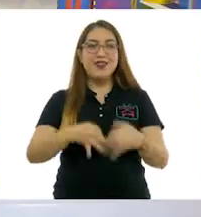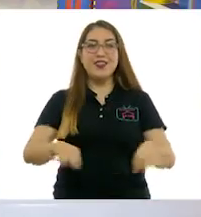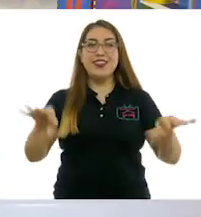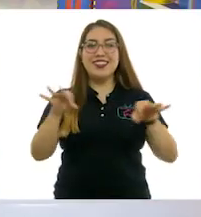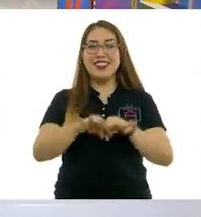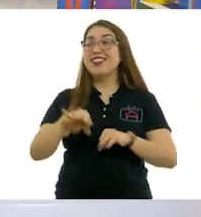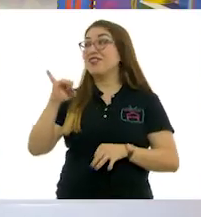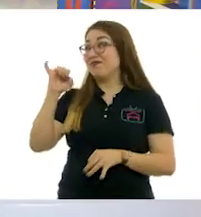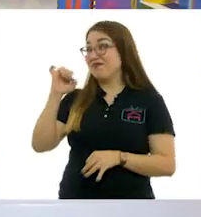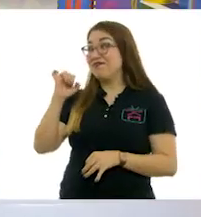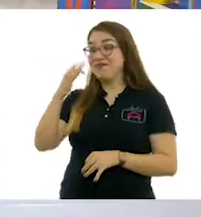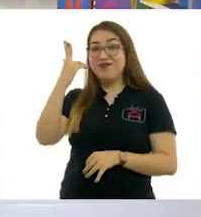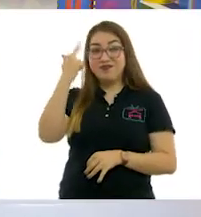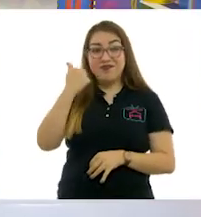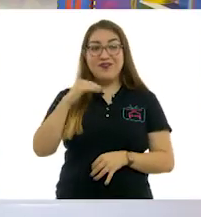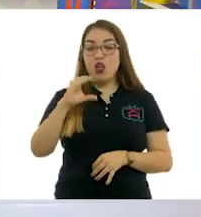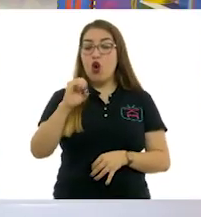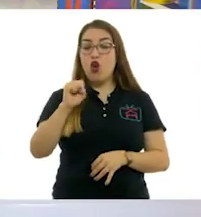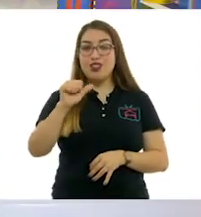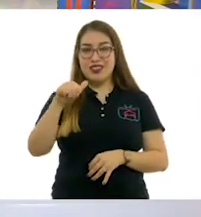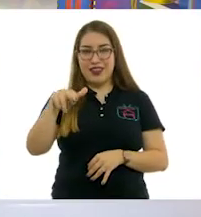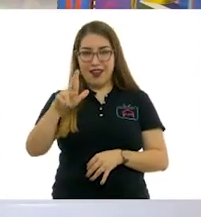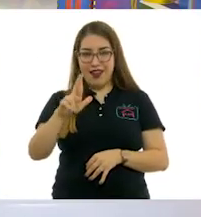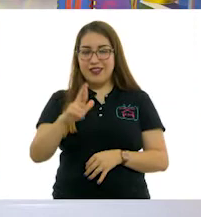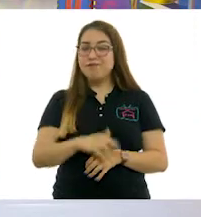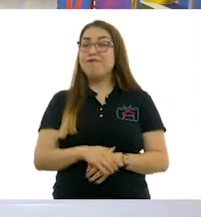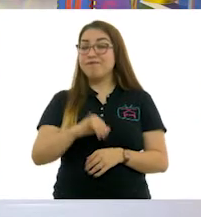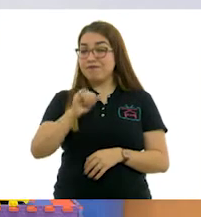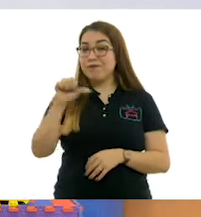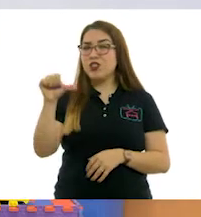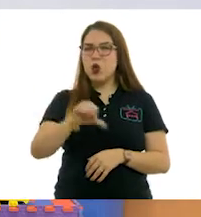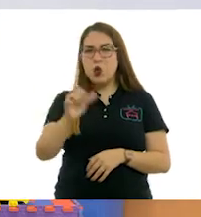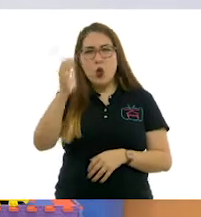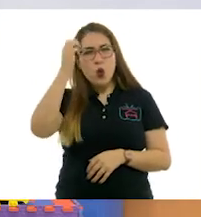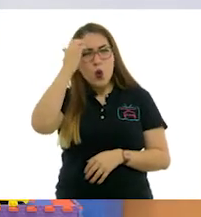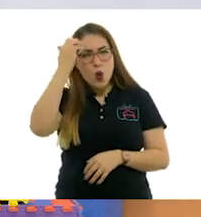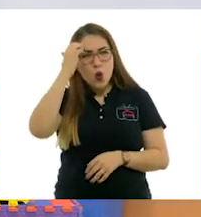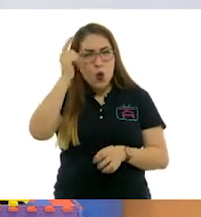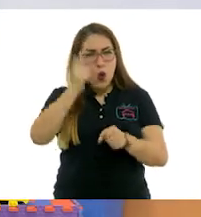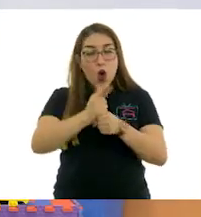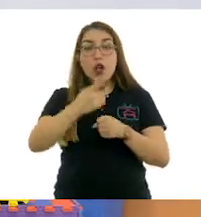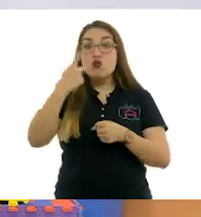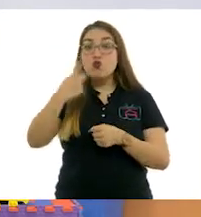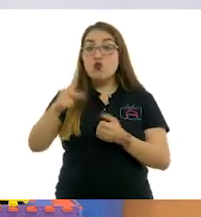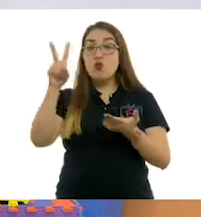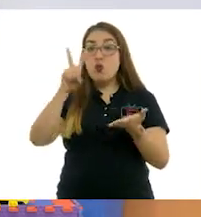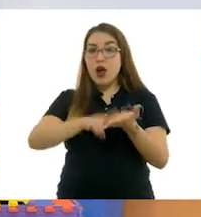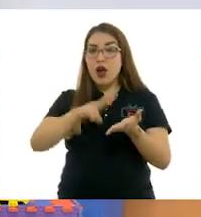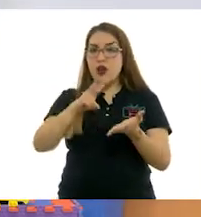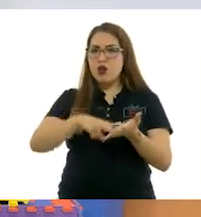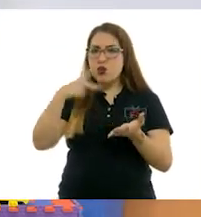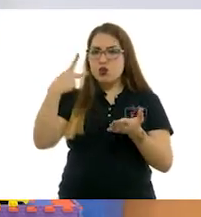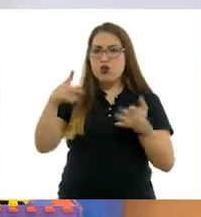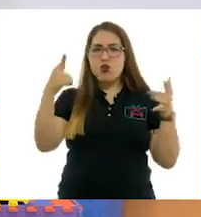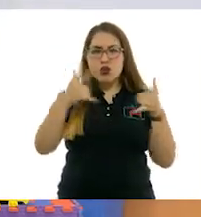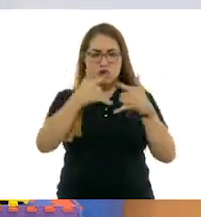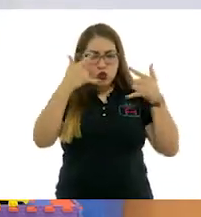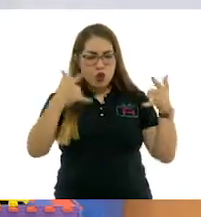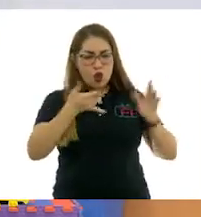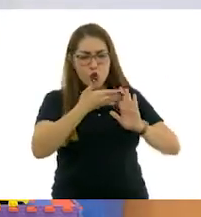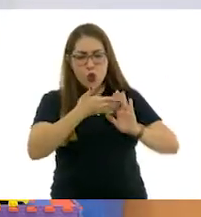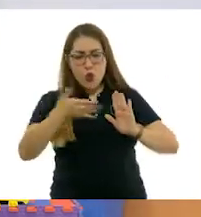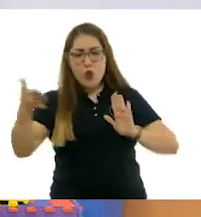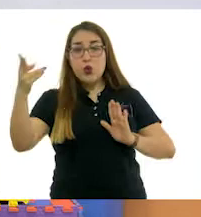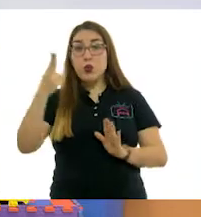dice aquí mi querido Oscar, vamos a reconocer y valorar el legado de sus obras, de